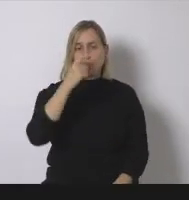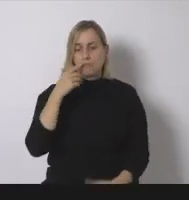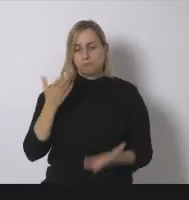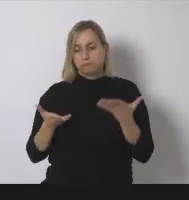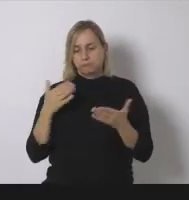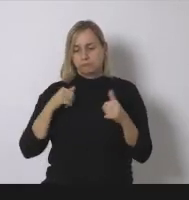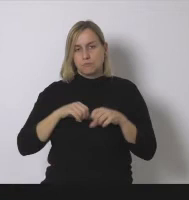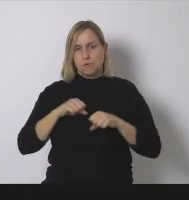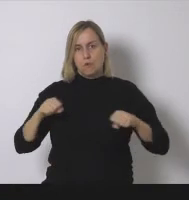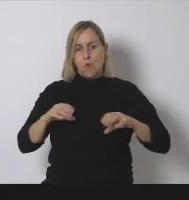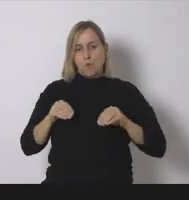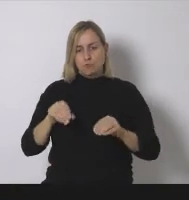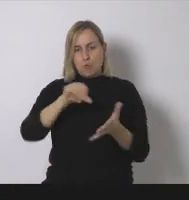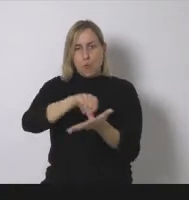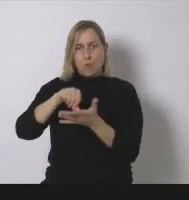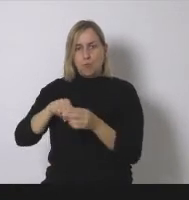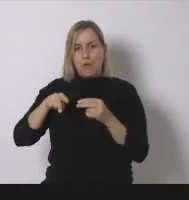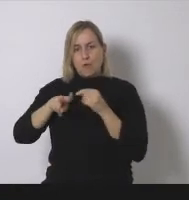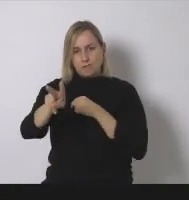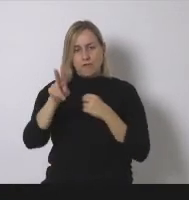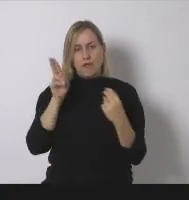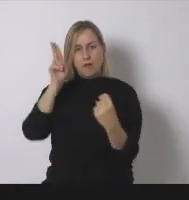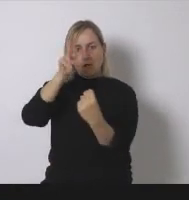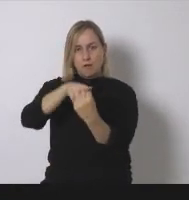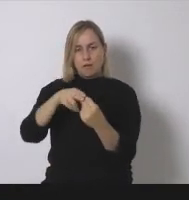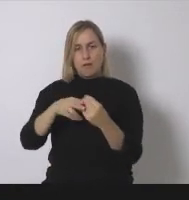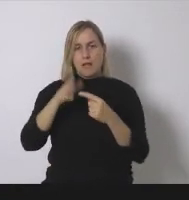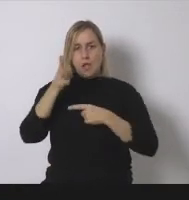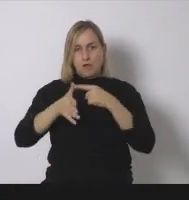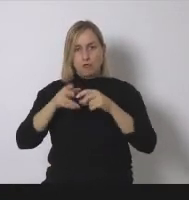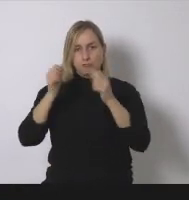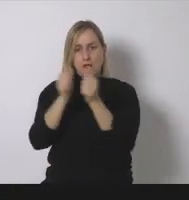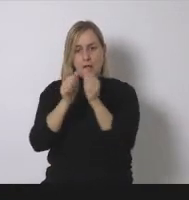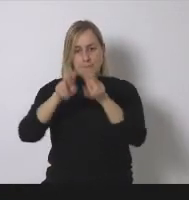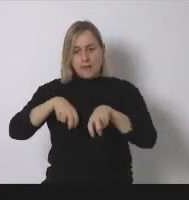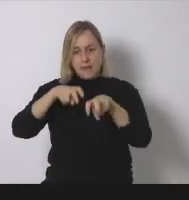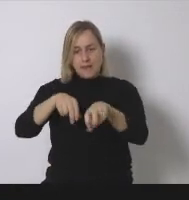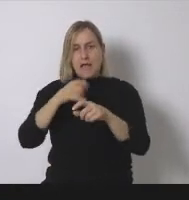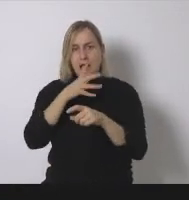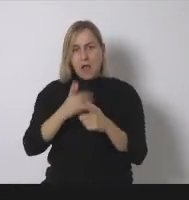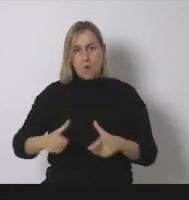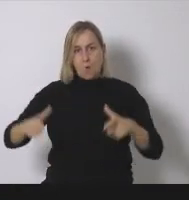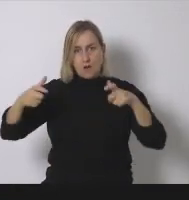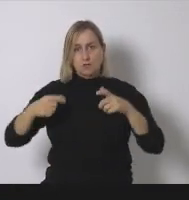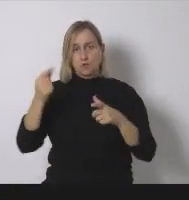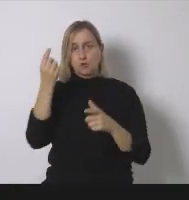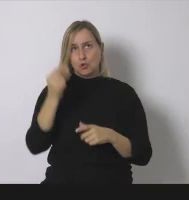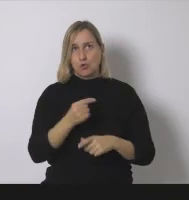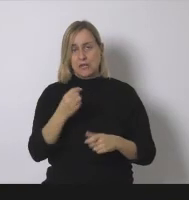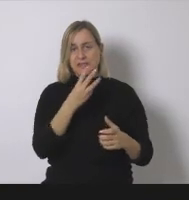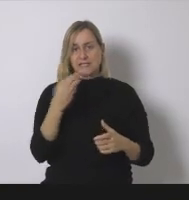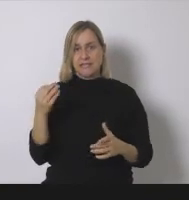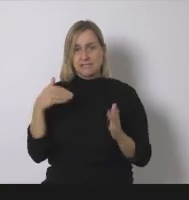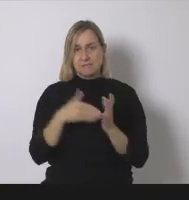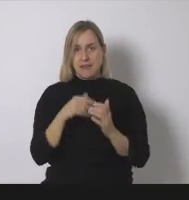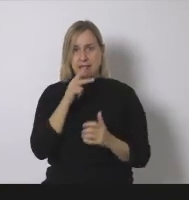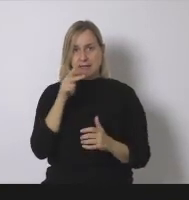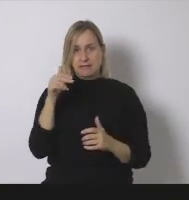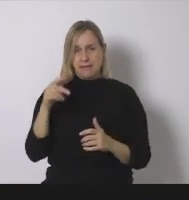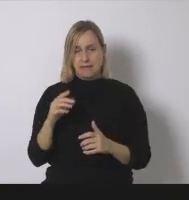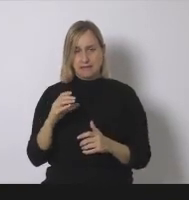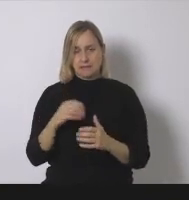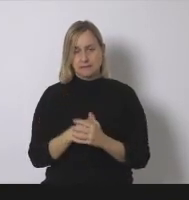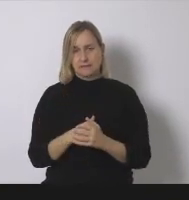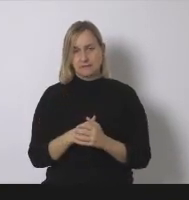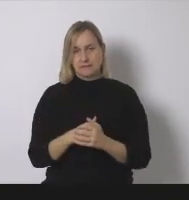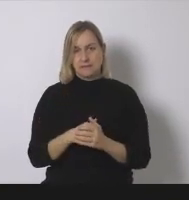minería y aguas y humedales unos 300.000 hectáreas y una pequeña parte para pasto prados